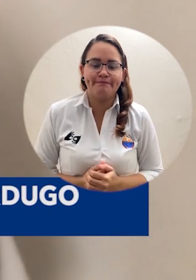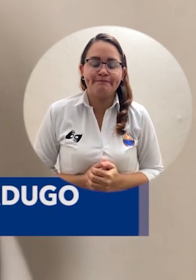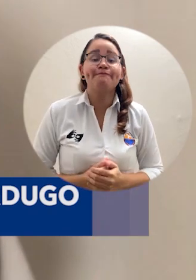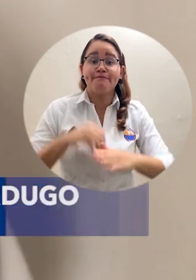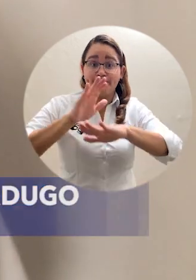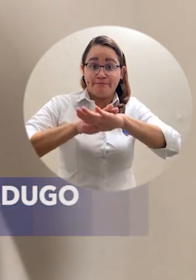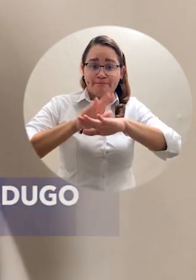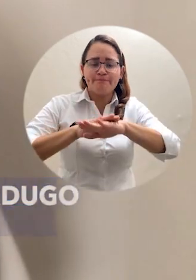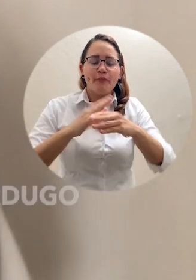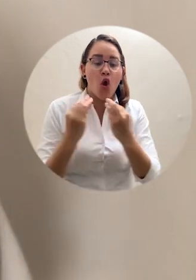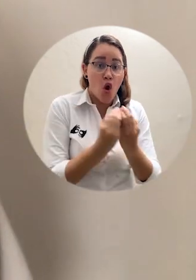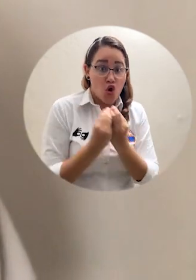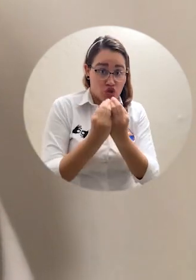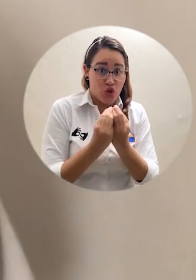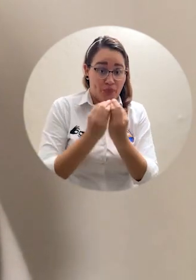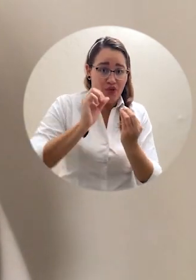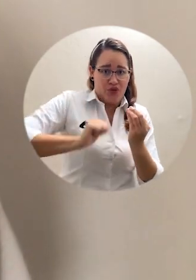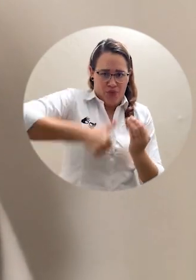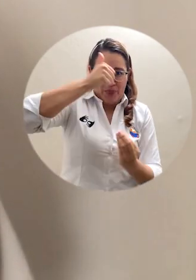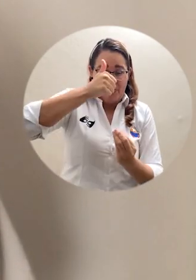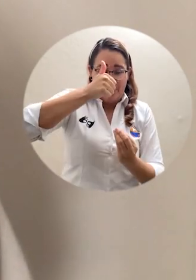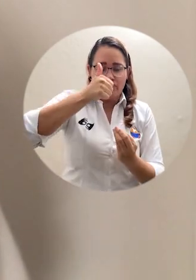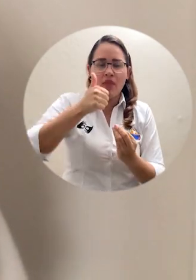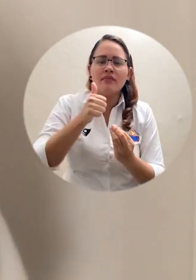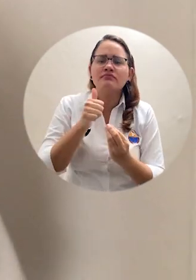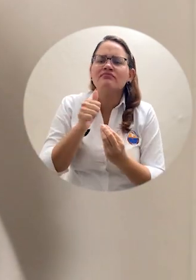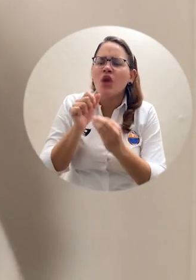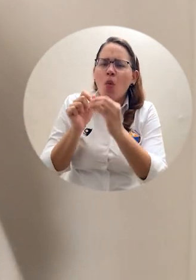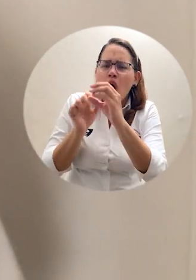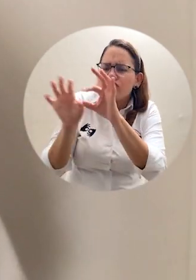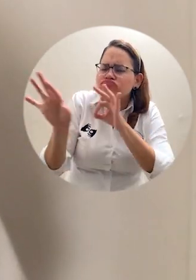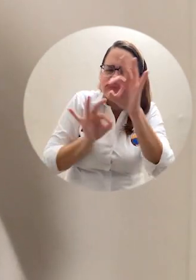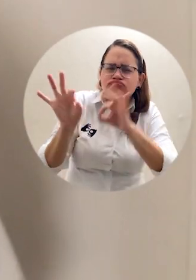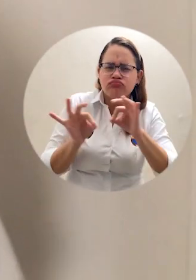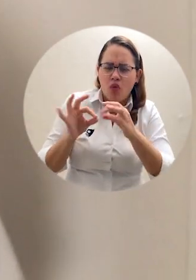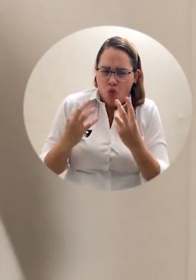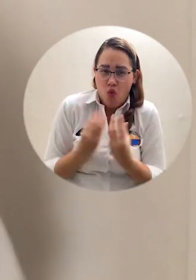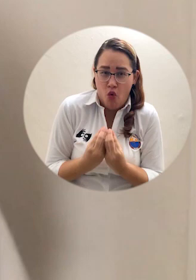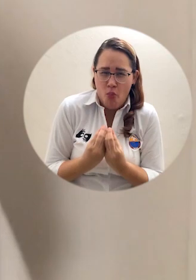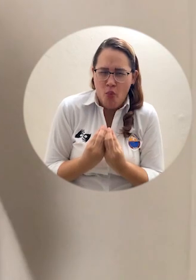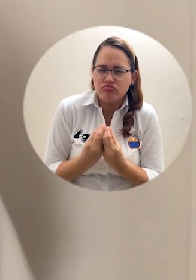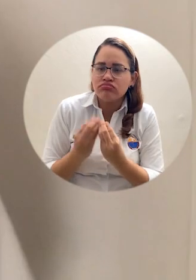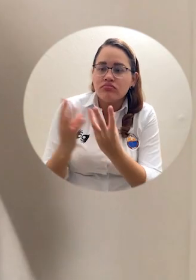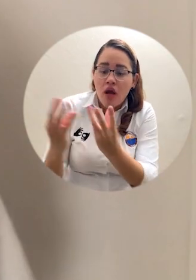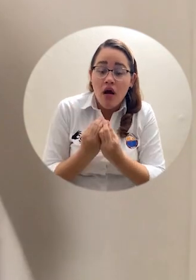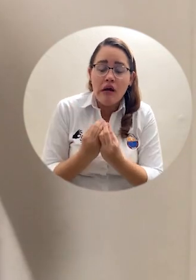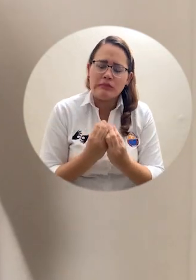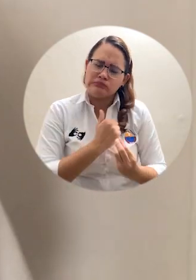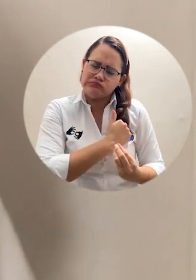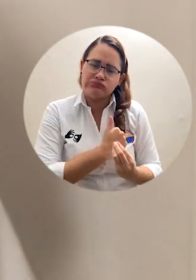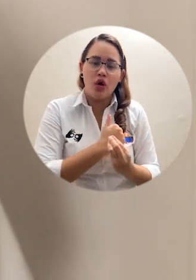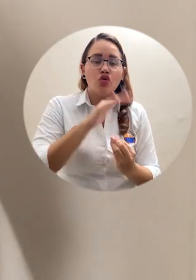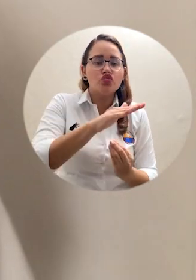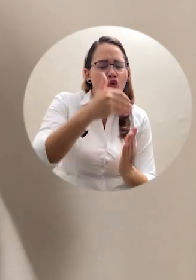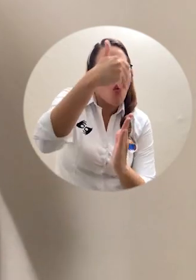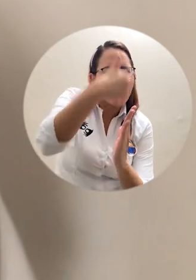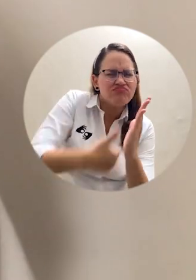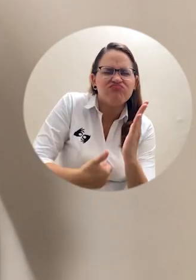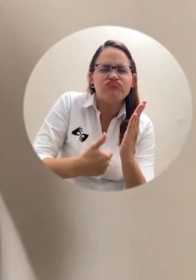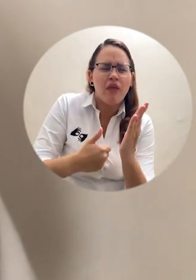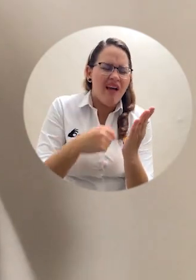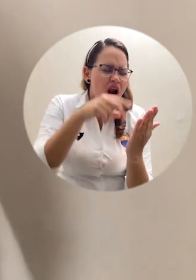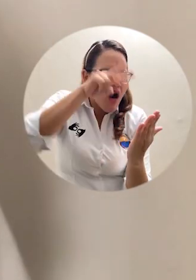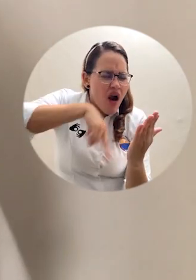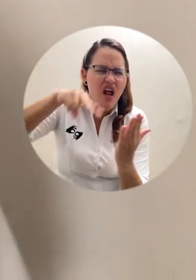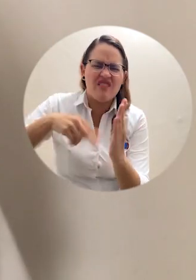delegado el Consejo Superior para estudiar la propuesta que hizo la administración departamental de la gratuidad del